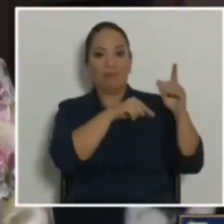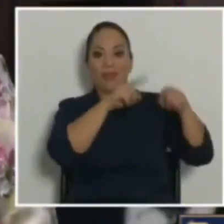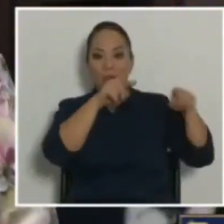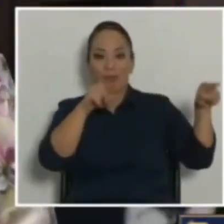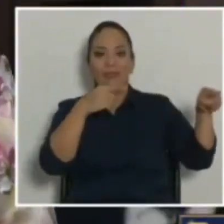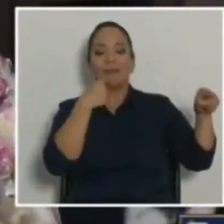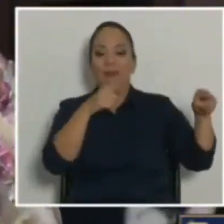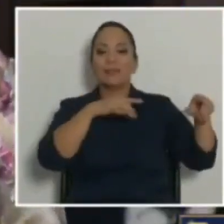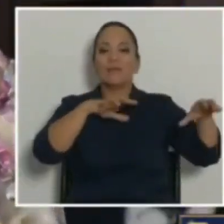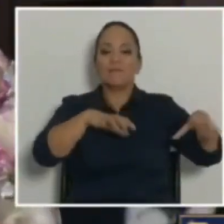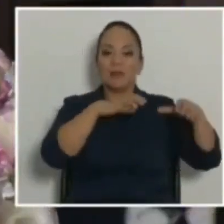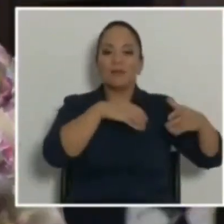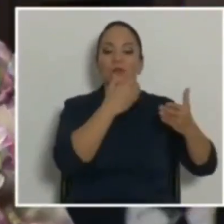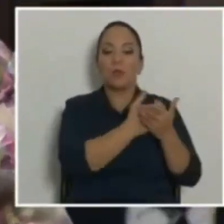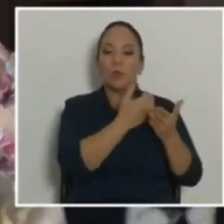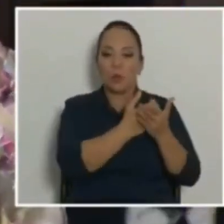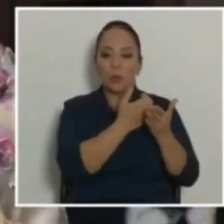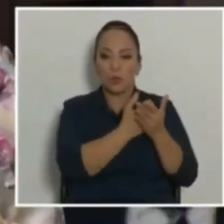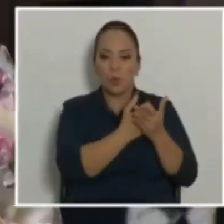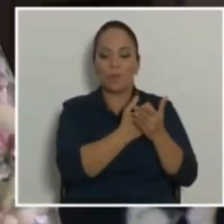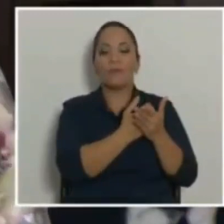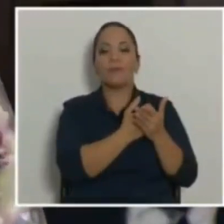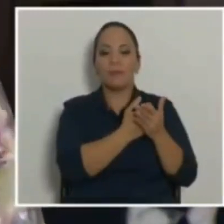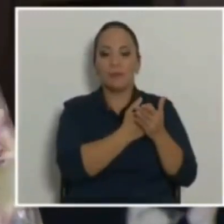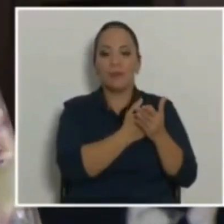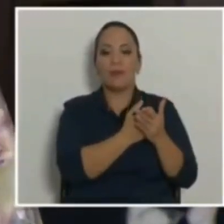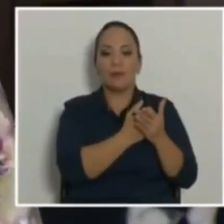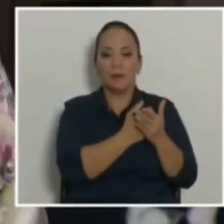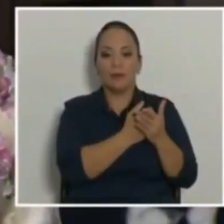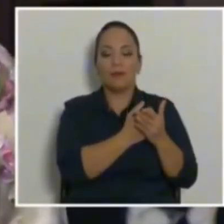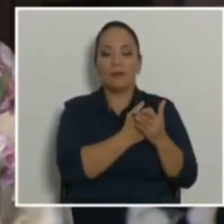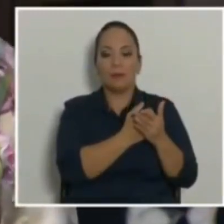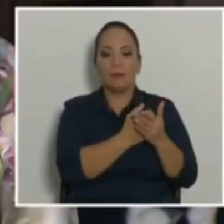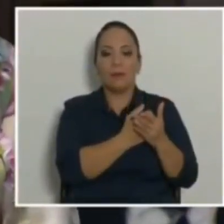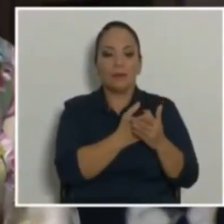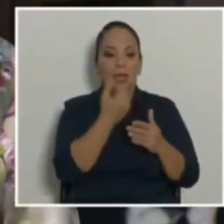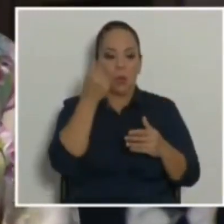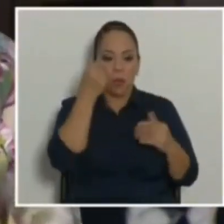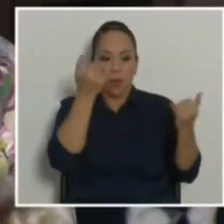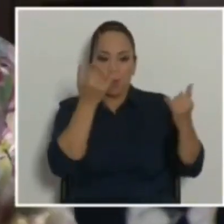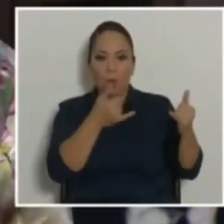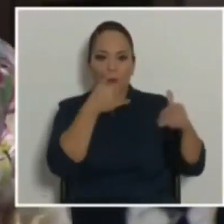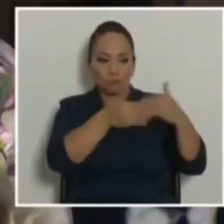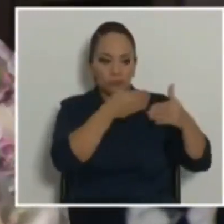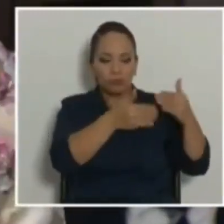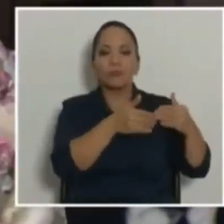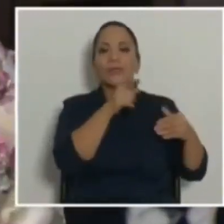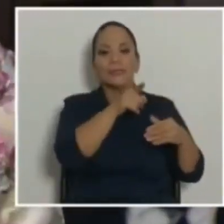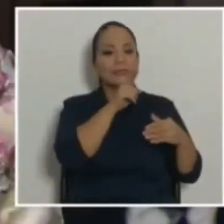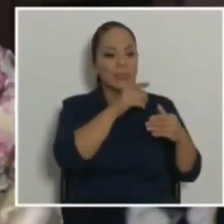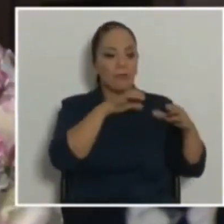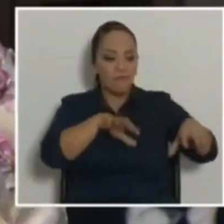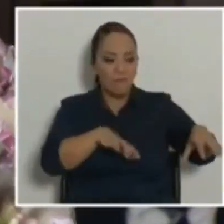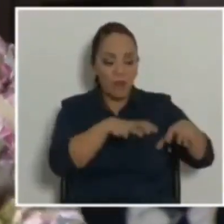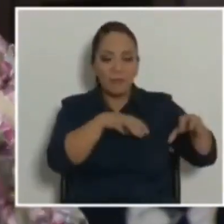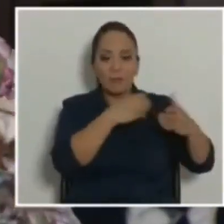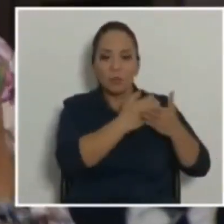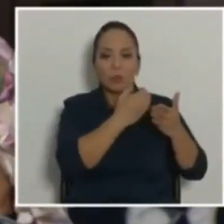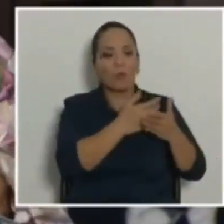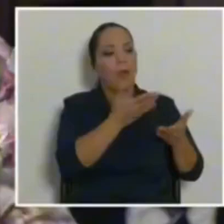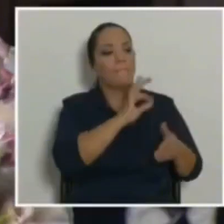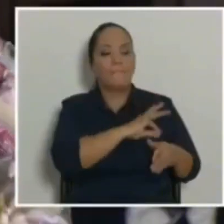que la reactivación económica que ha llevado adelante esta administración permite no solamente